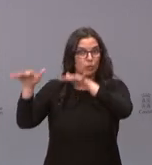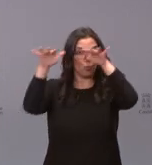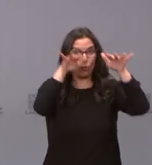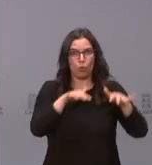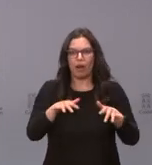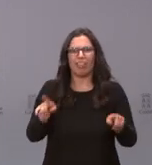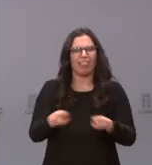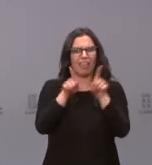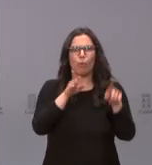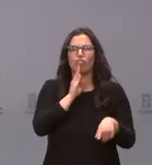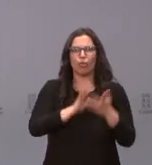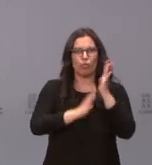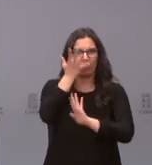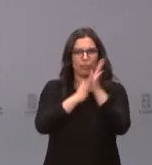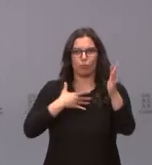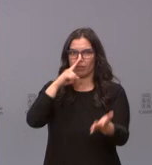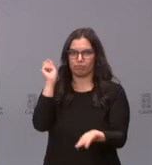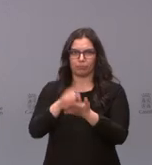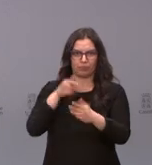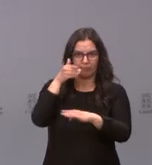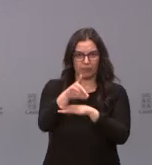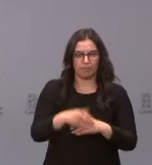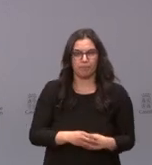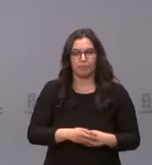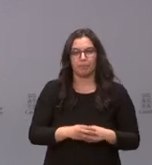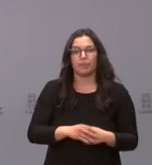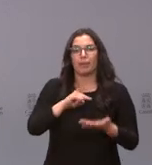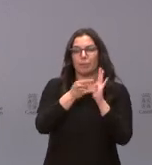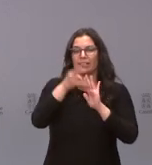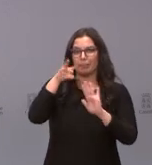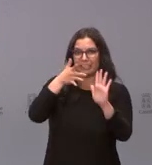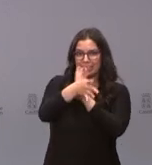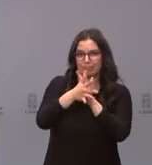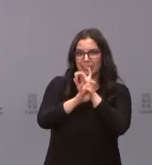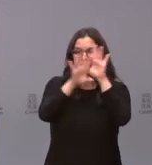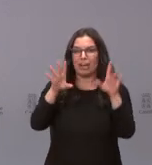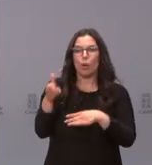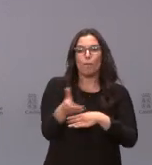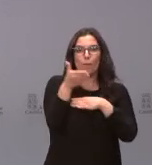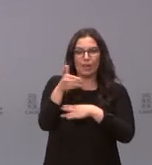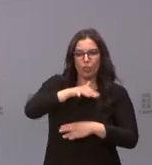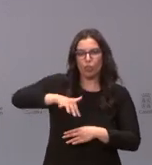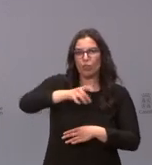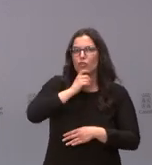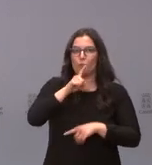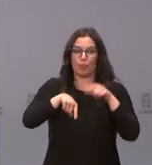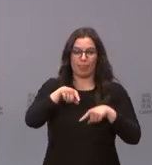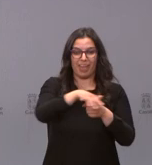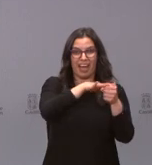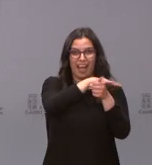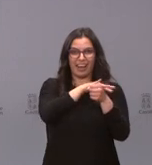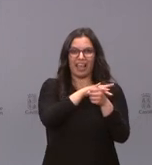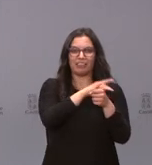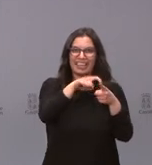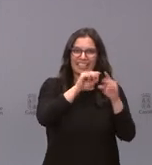el lugar donde se produce esa incidencia. El plan define la tipología de los parques de bomberos en función de las características de cada área de